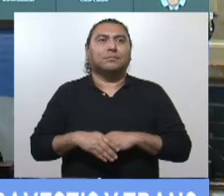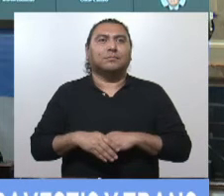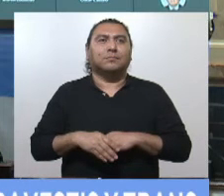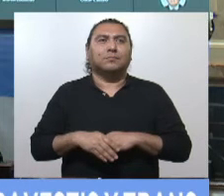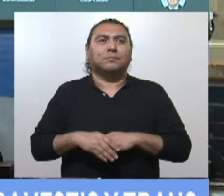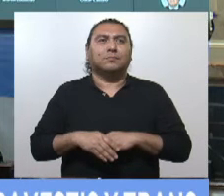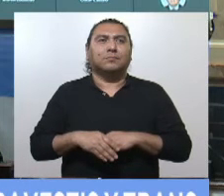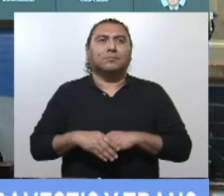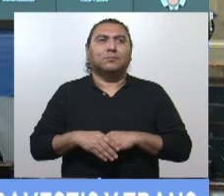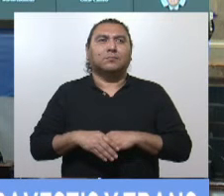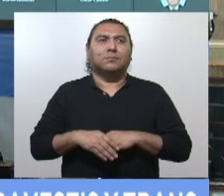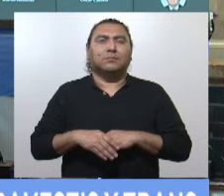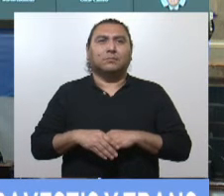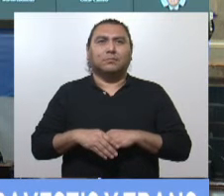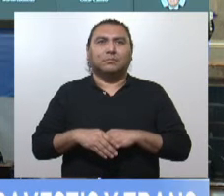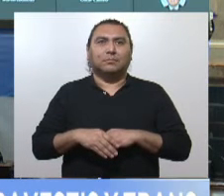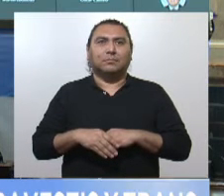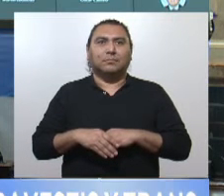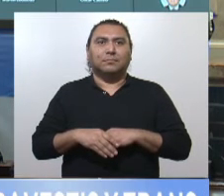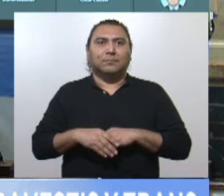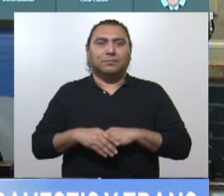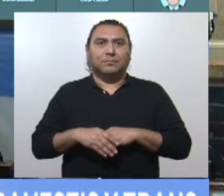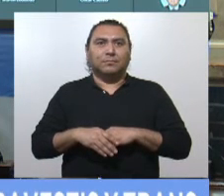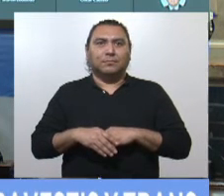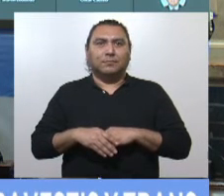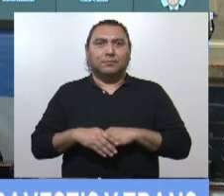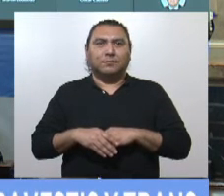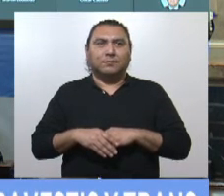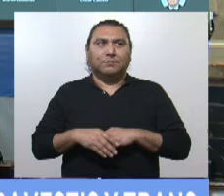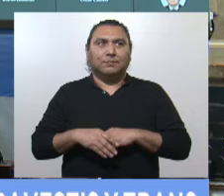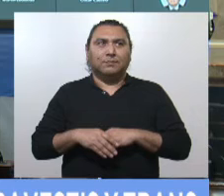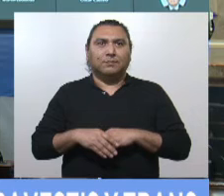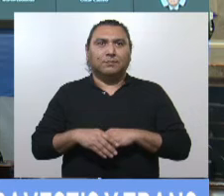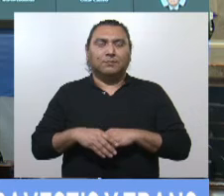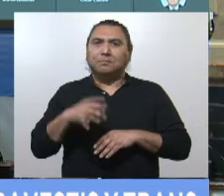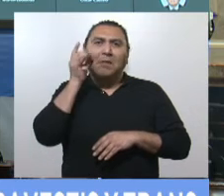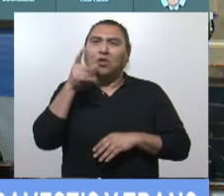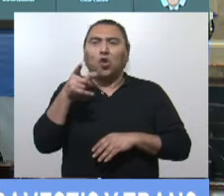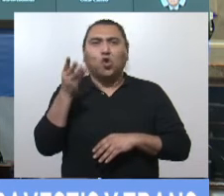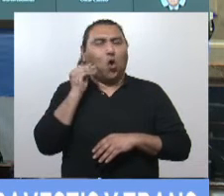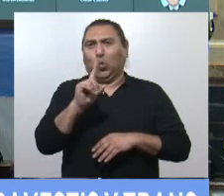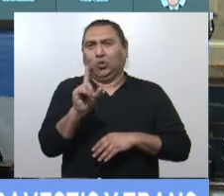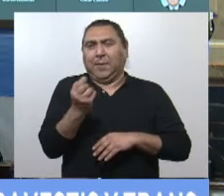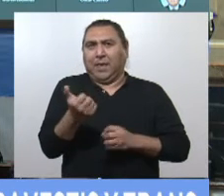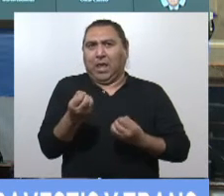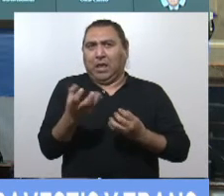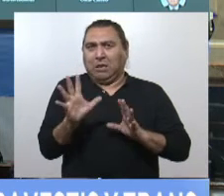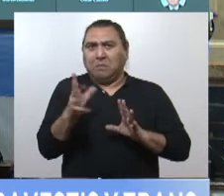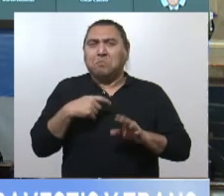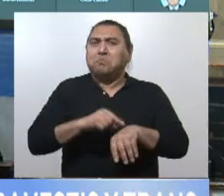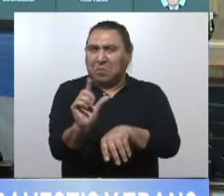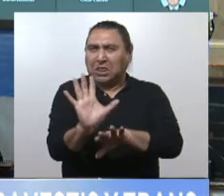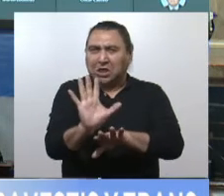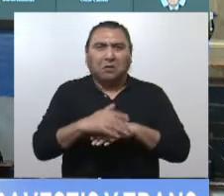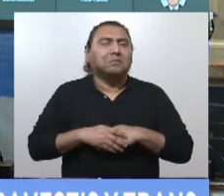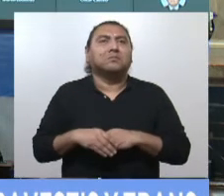hacer una aclaración sobre el voto. No, se me escucha bien. A espera un momentito. Había tomado la determinación de...